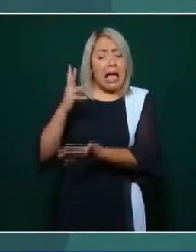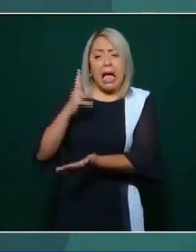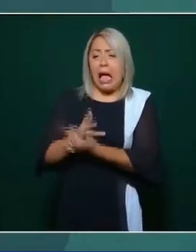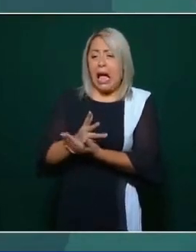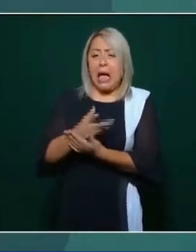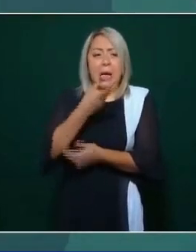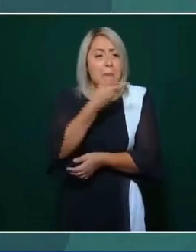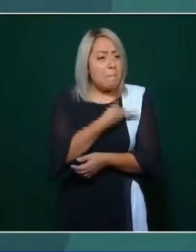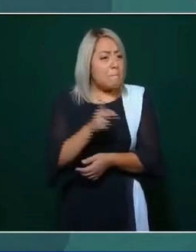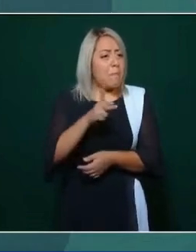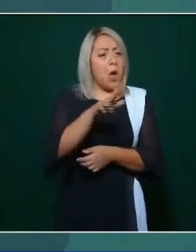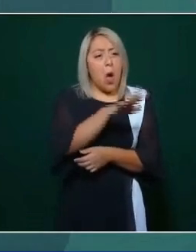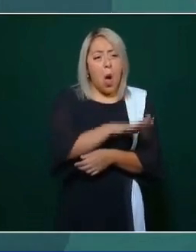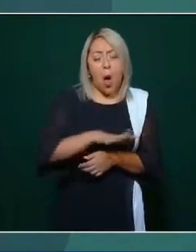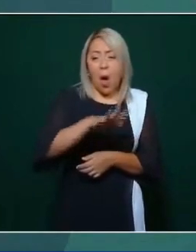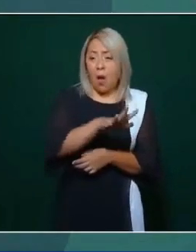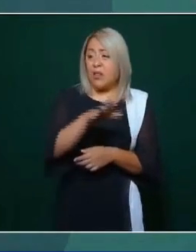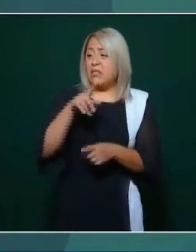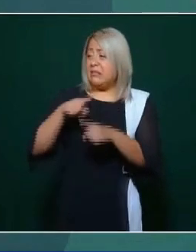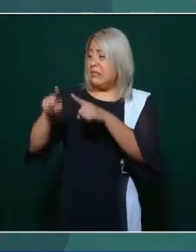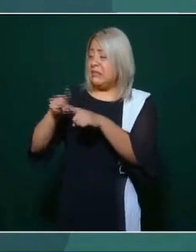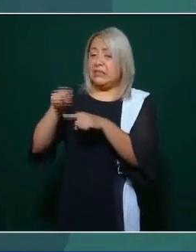del país en general.